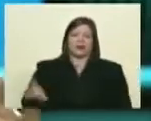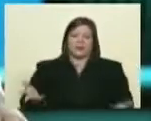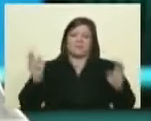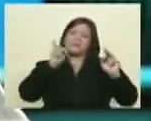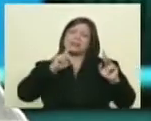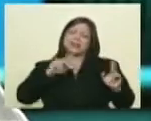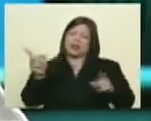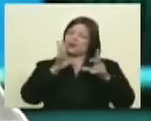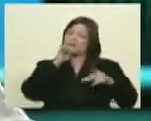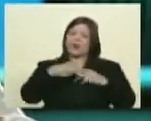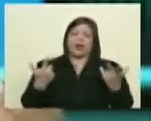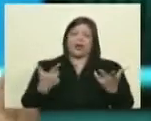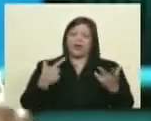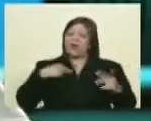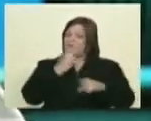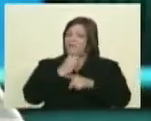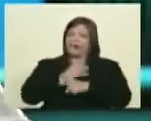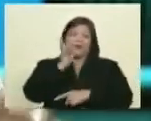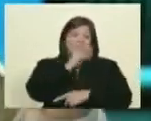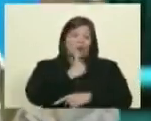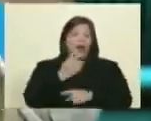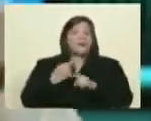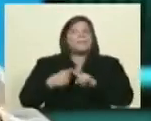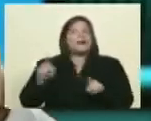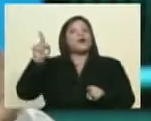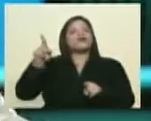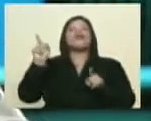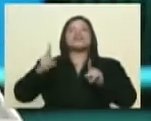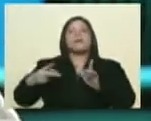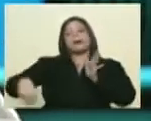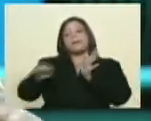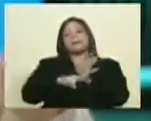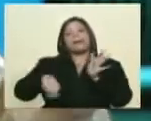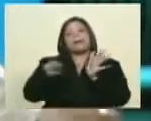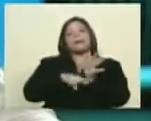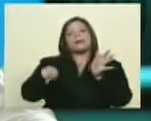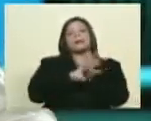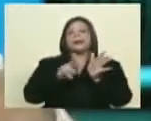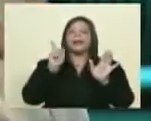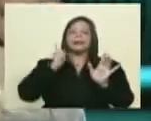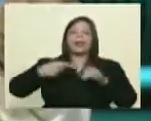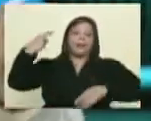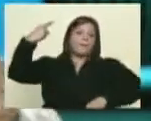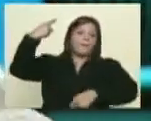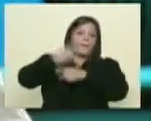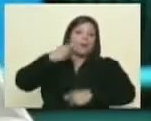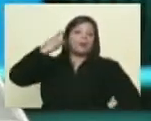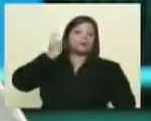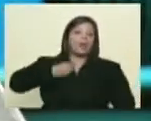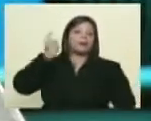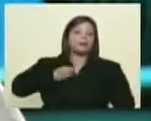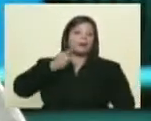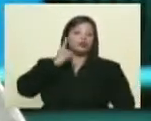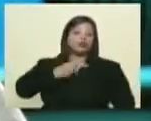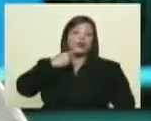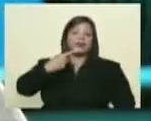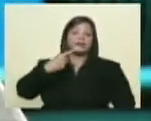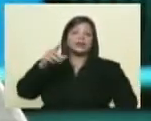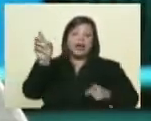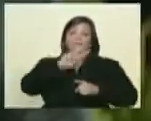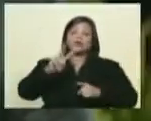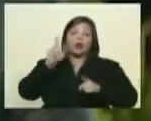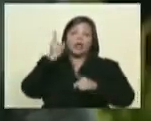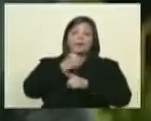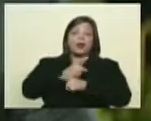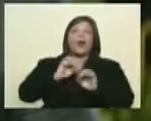reconocen que Venezuela no está en una dictadura pero que entienden que desde su línea editorial se les impone que se muestre a Venezuela como tal